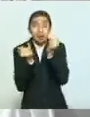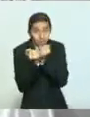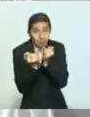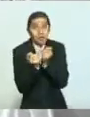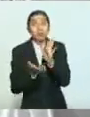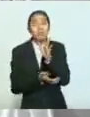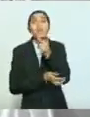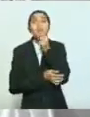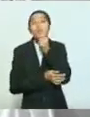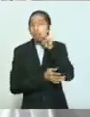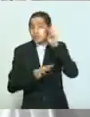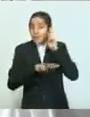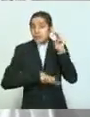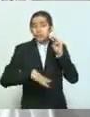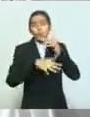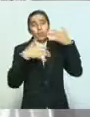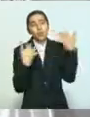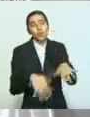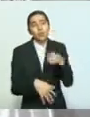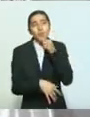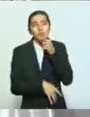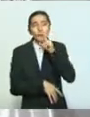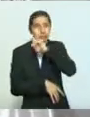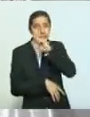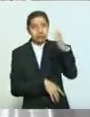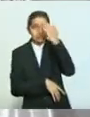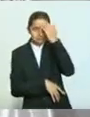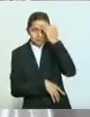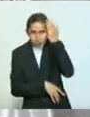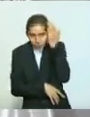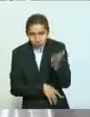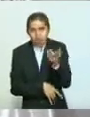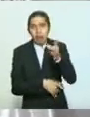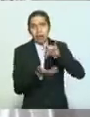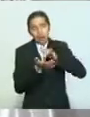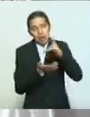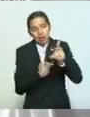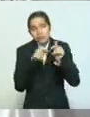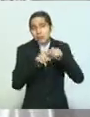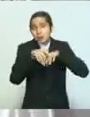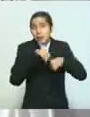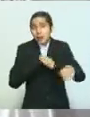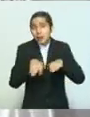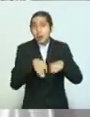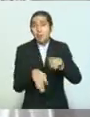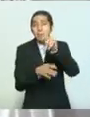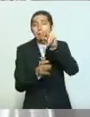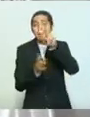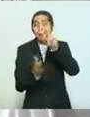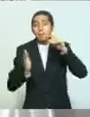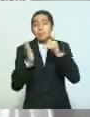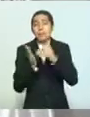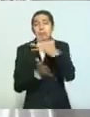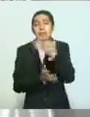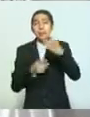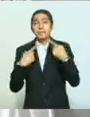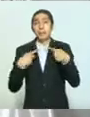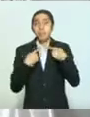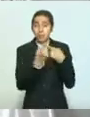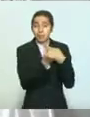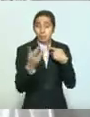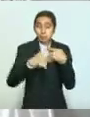lo mismo. Mi reconocimiento porque, gracias a su labor, más de 2.500 ciudadanos